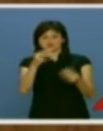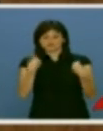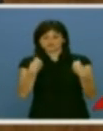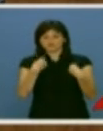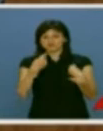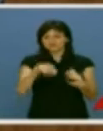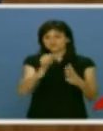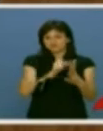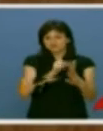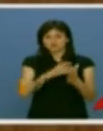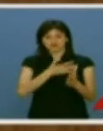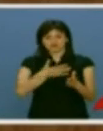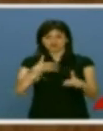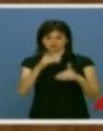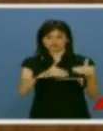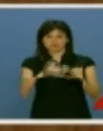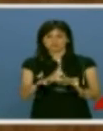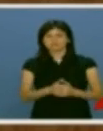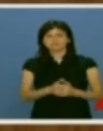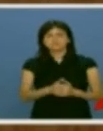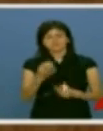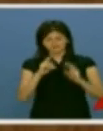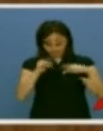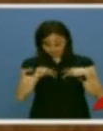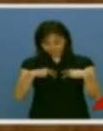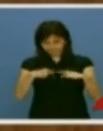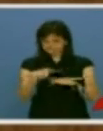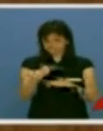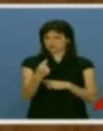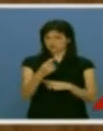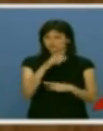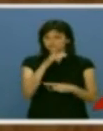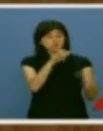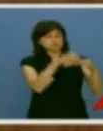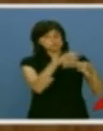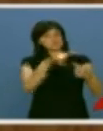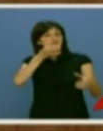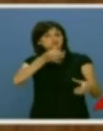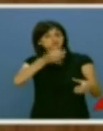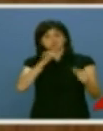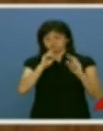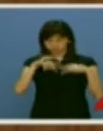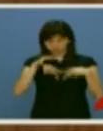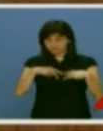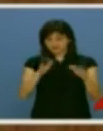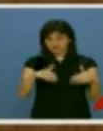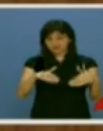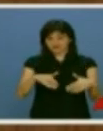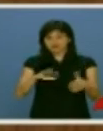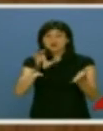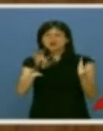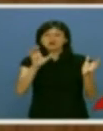estamos dispuestos a hablar. Seamos autocríticos, que es lo que de verdad le ha faltado a su discurso. En esta comunidad ha habido